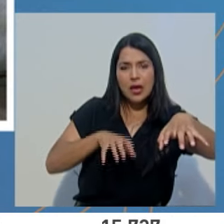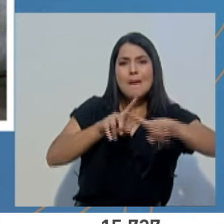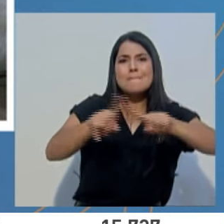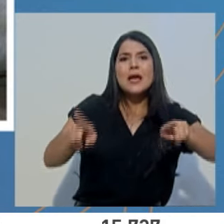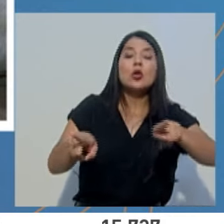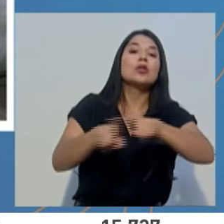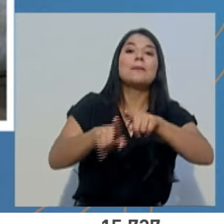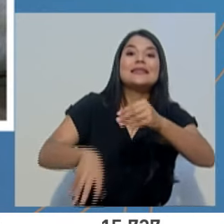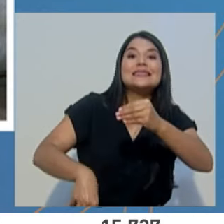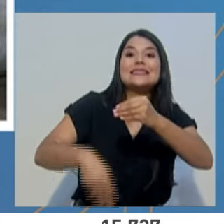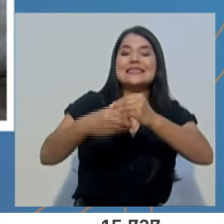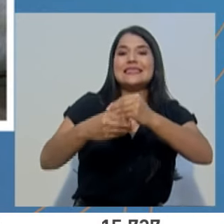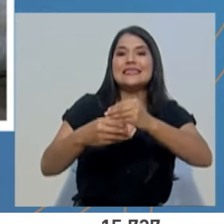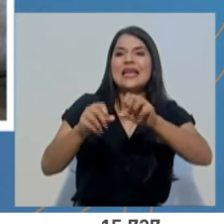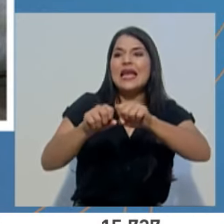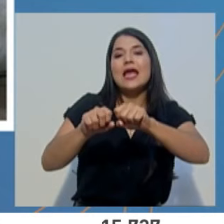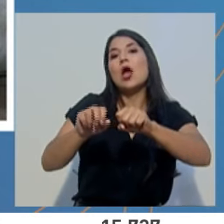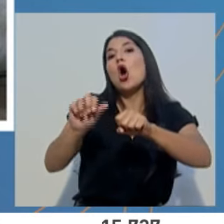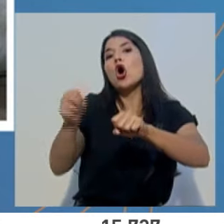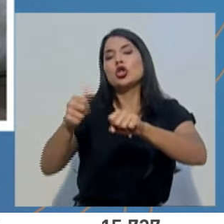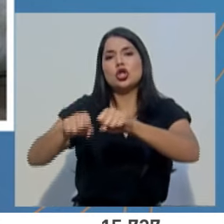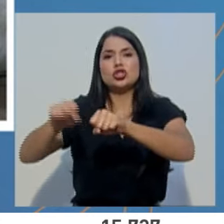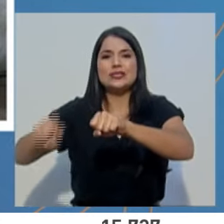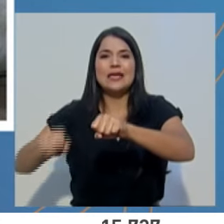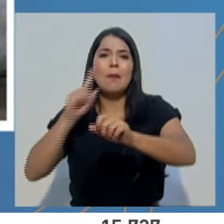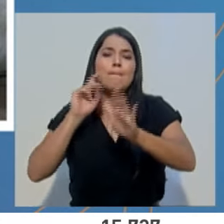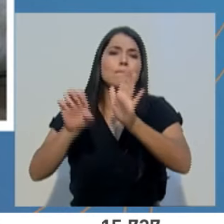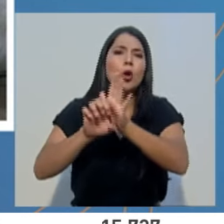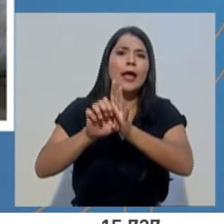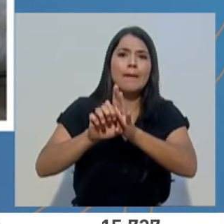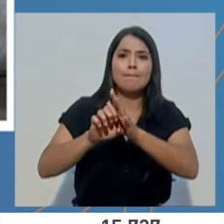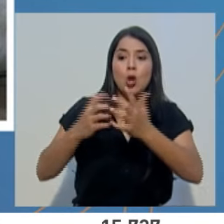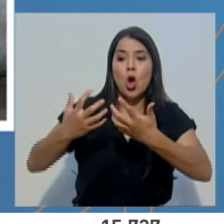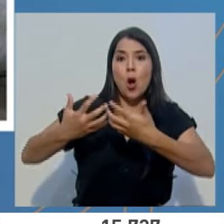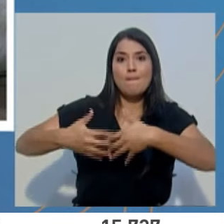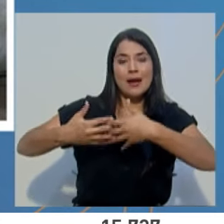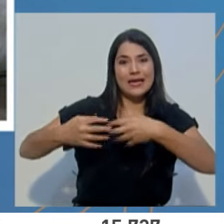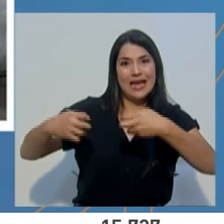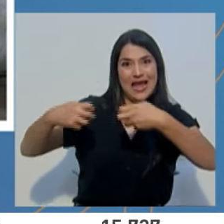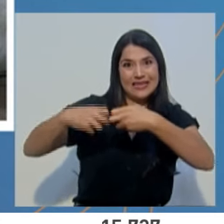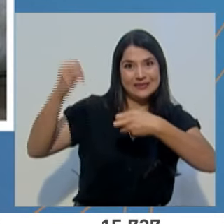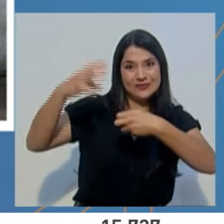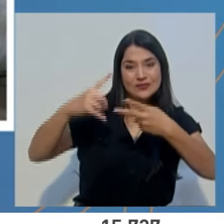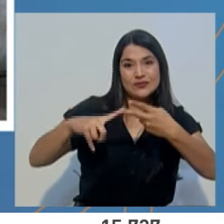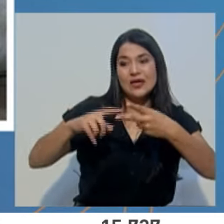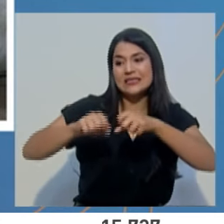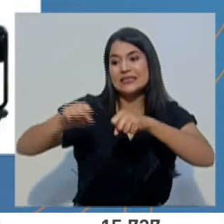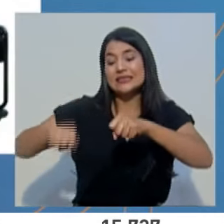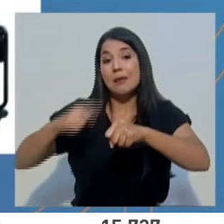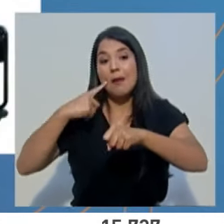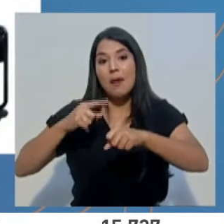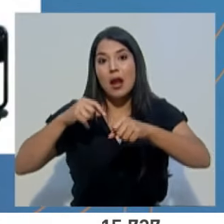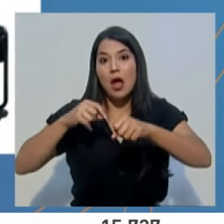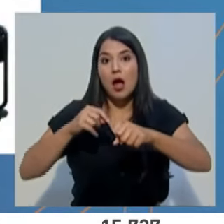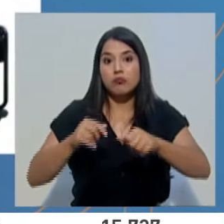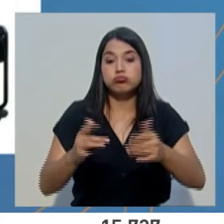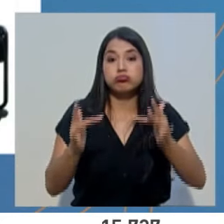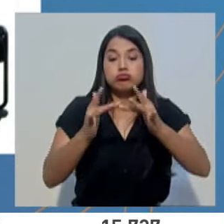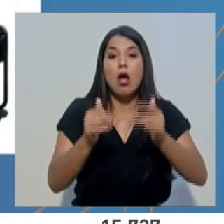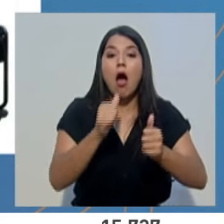electromecánicos de soporte, como plantas eléctricas, sistemas de distribución de agua, equipamiento médico,